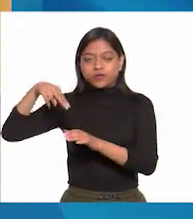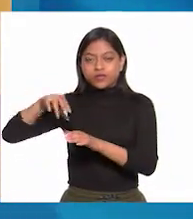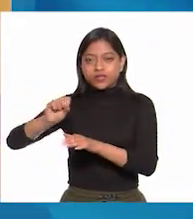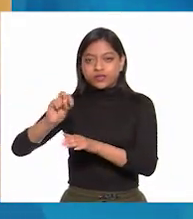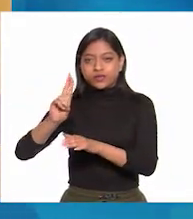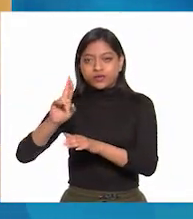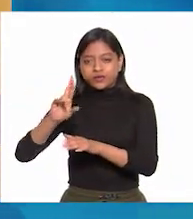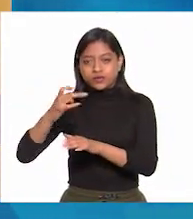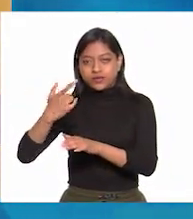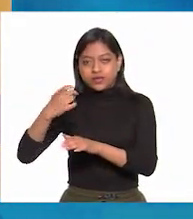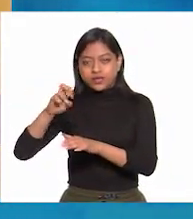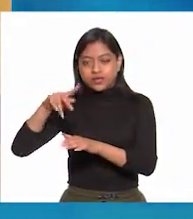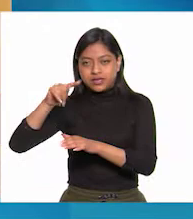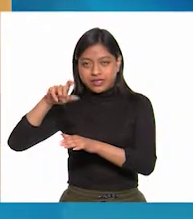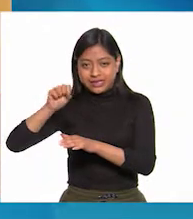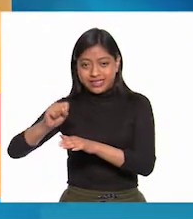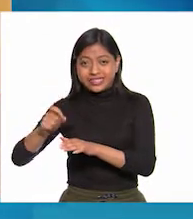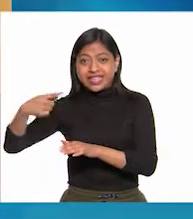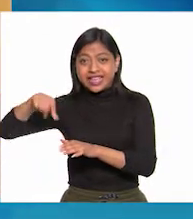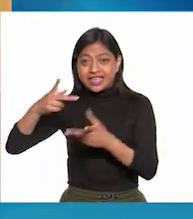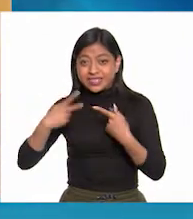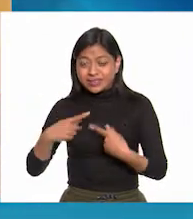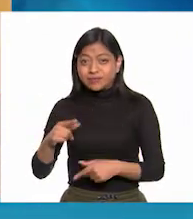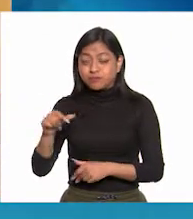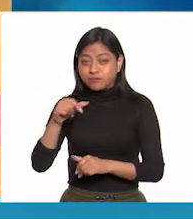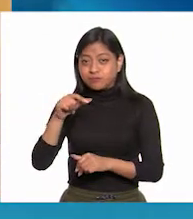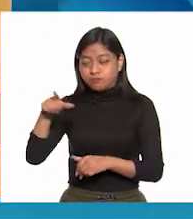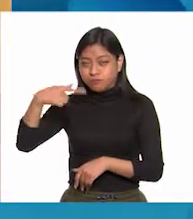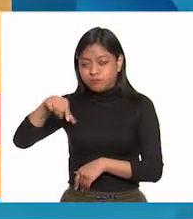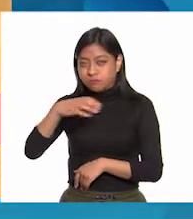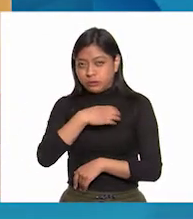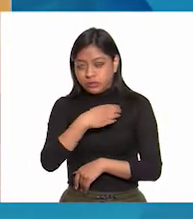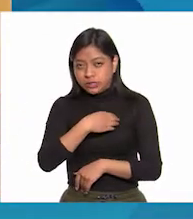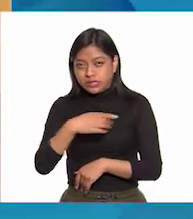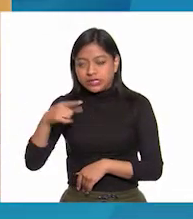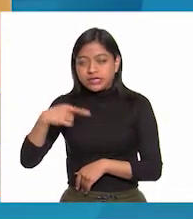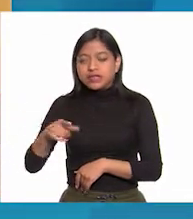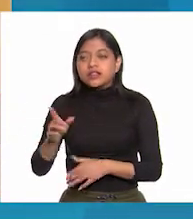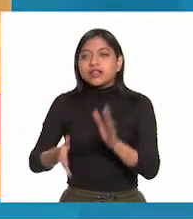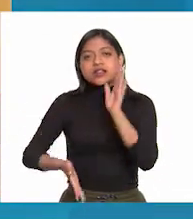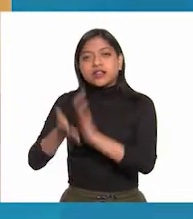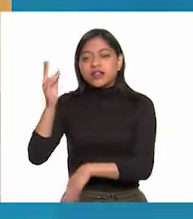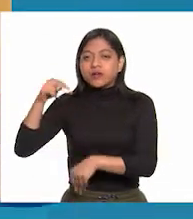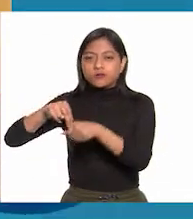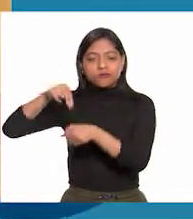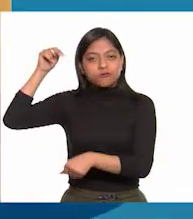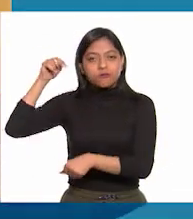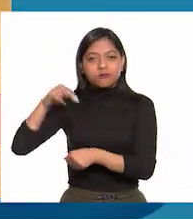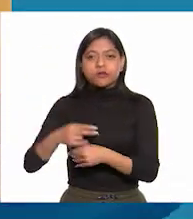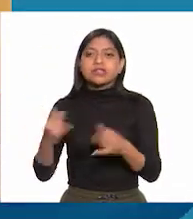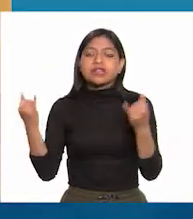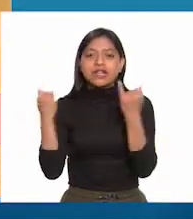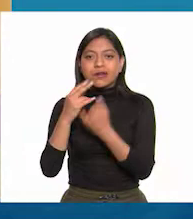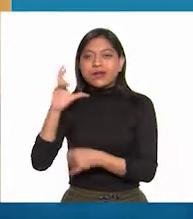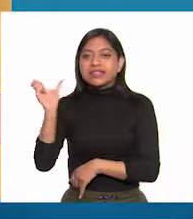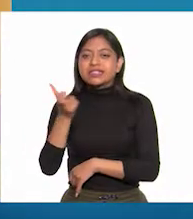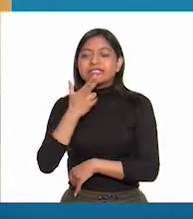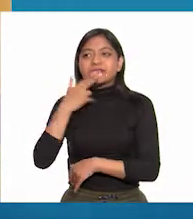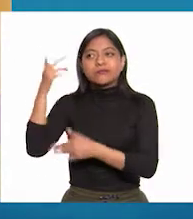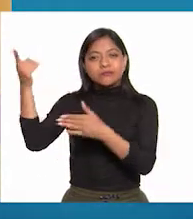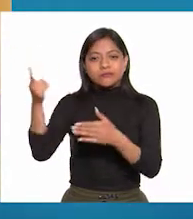Los líderes del movimiento escaparon al norte, pero traicionados, fueron procesados en Chihuahua.